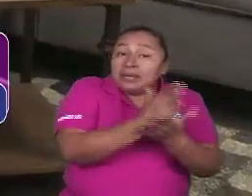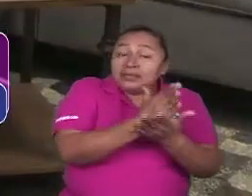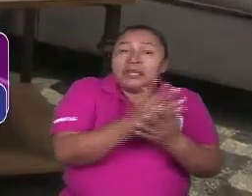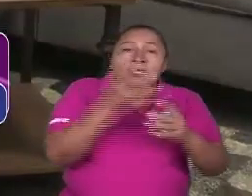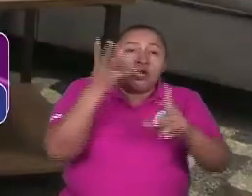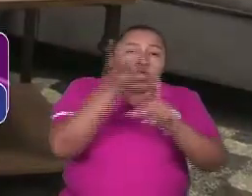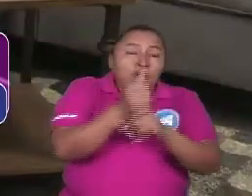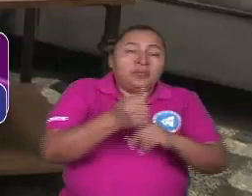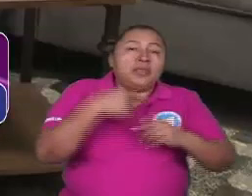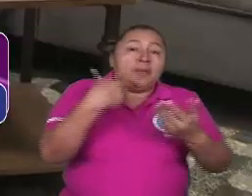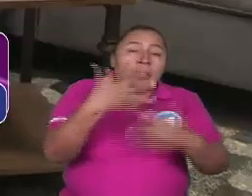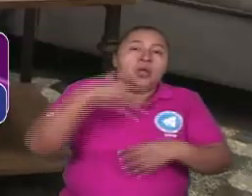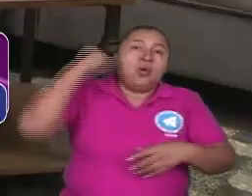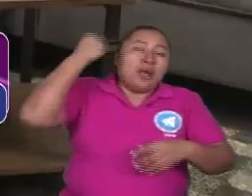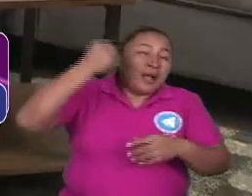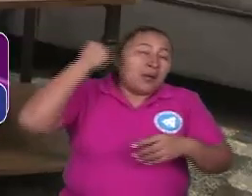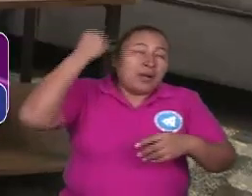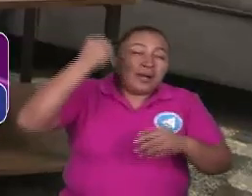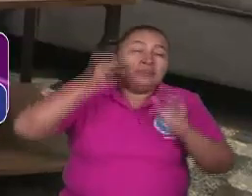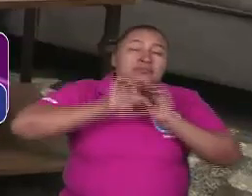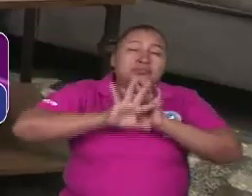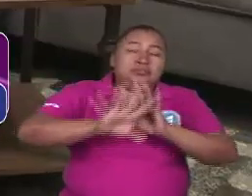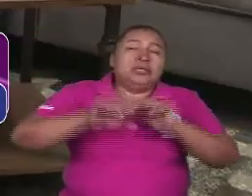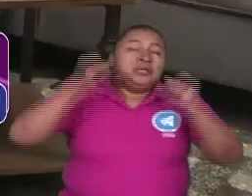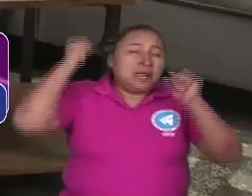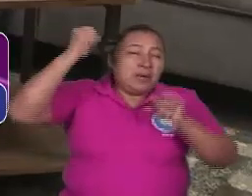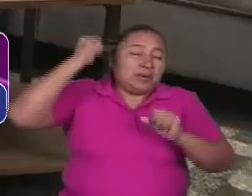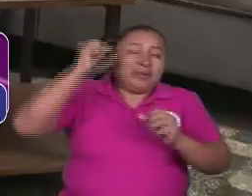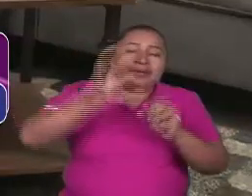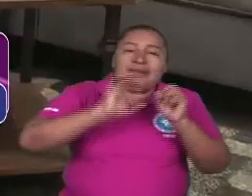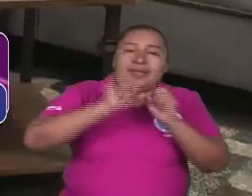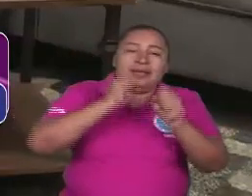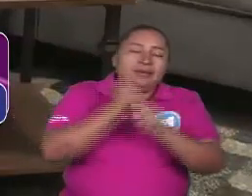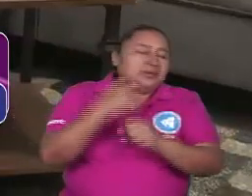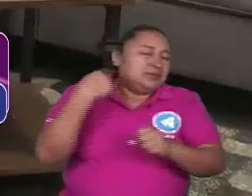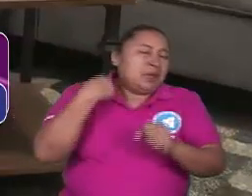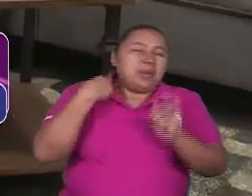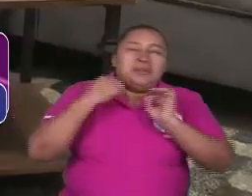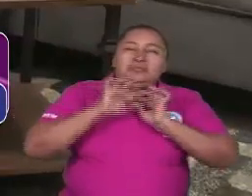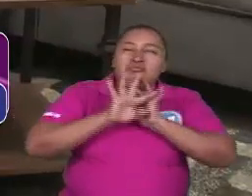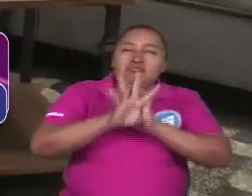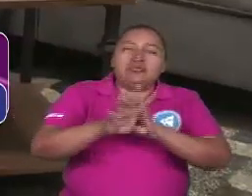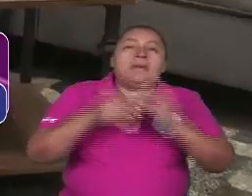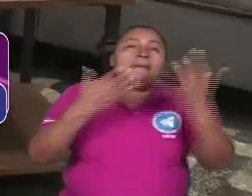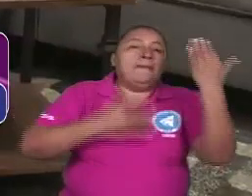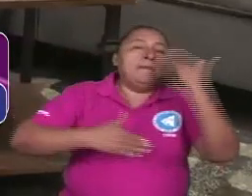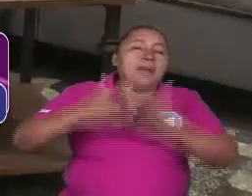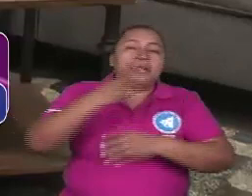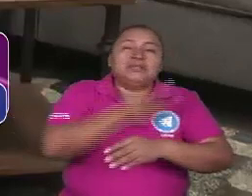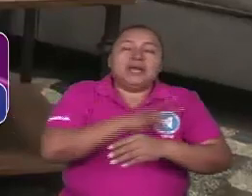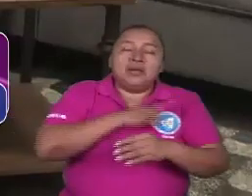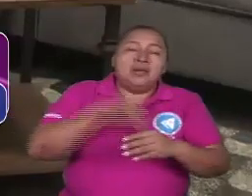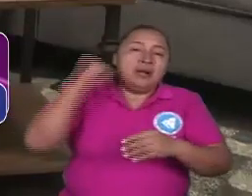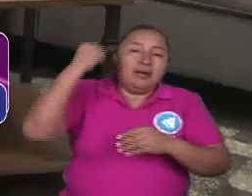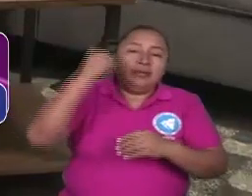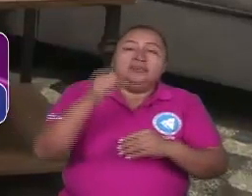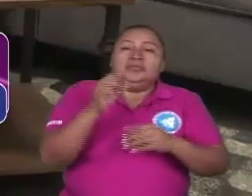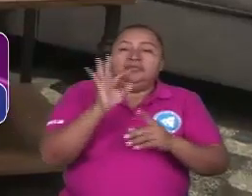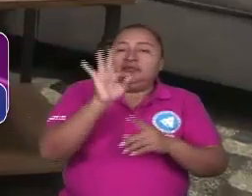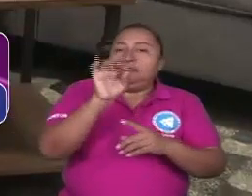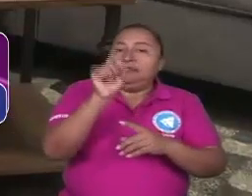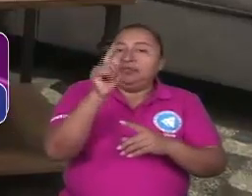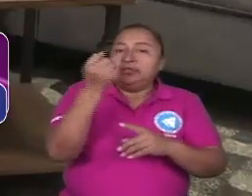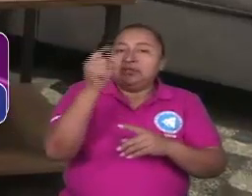y con grandes huelgas y movilizaciones en la calle y cada año grandes movilizaciones de FEC Salud de Anden para